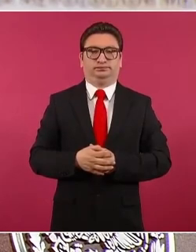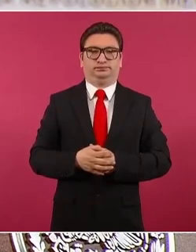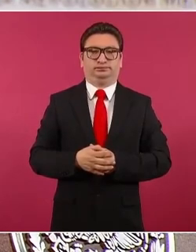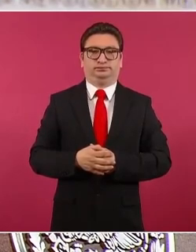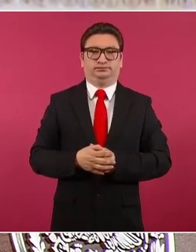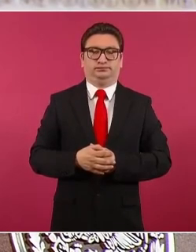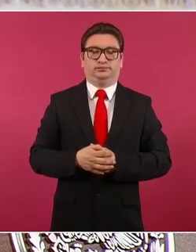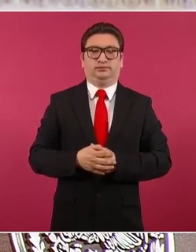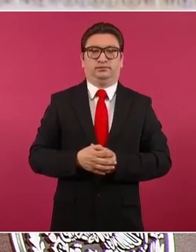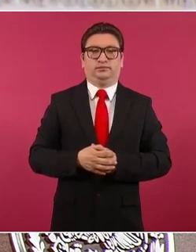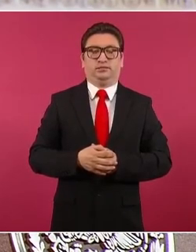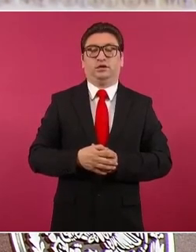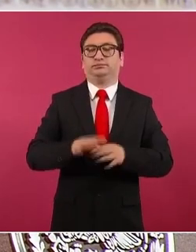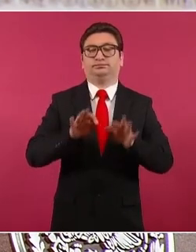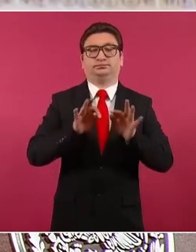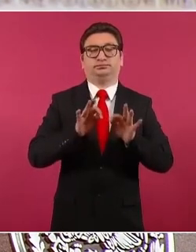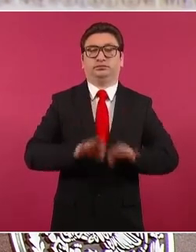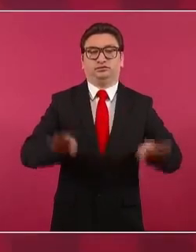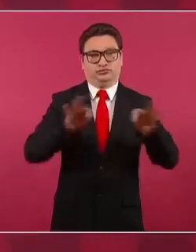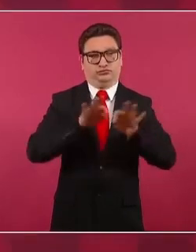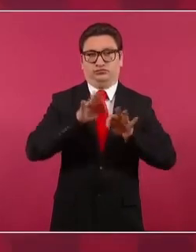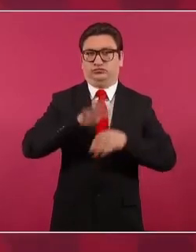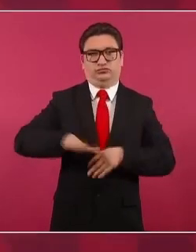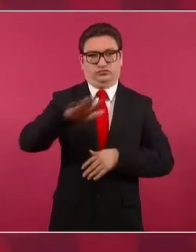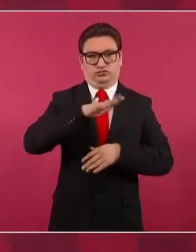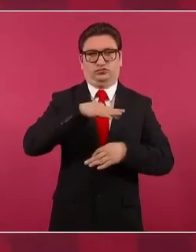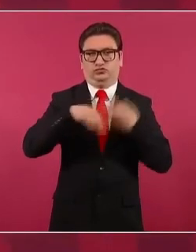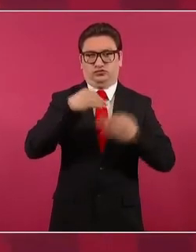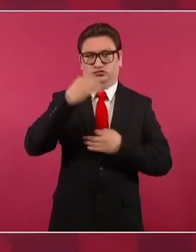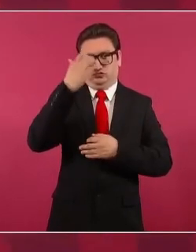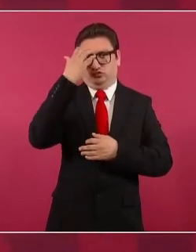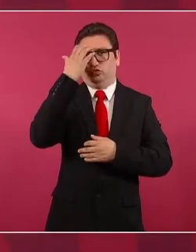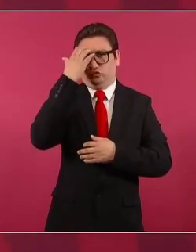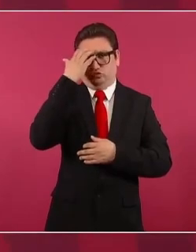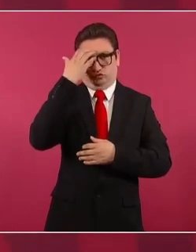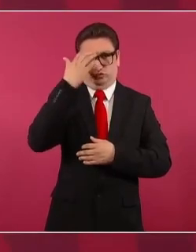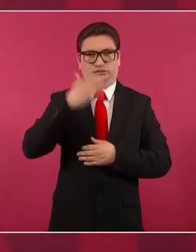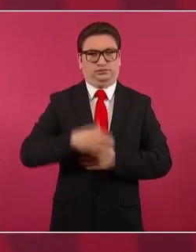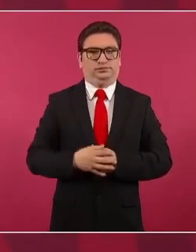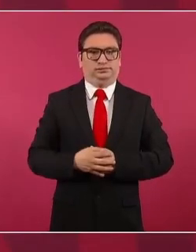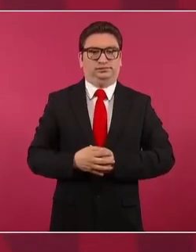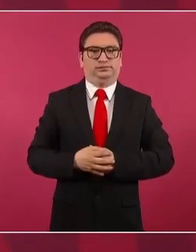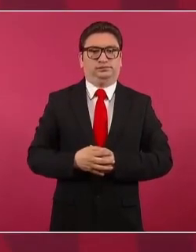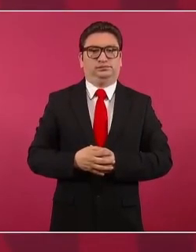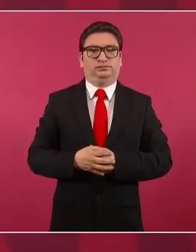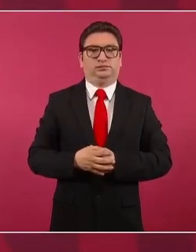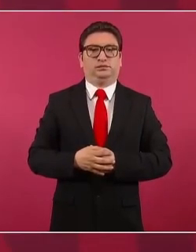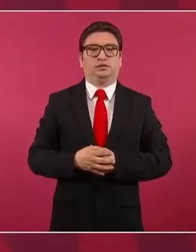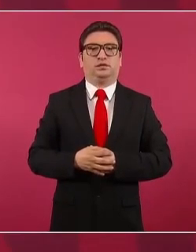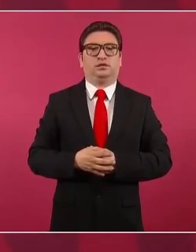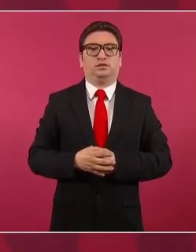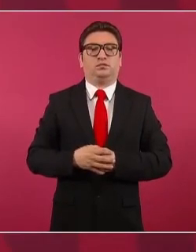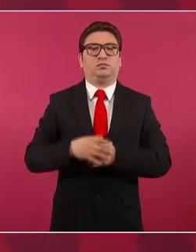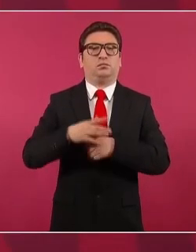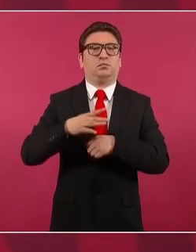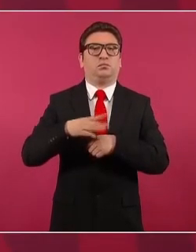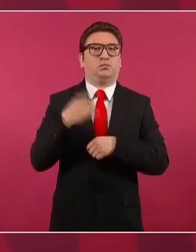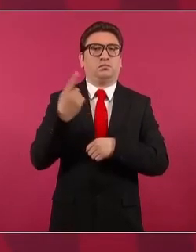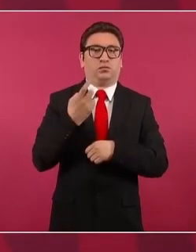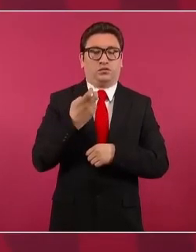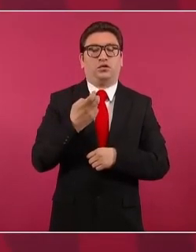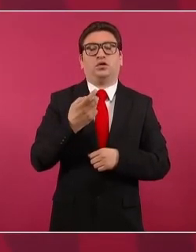conozca, porque esto va a ayudar,